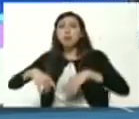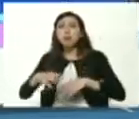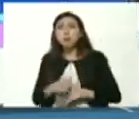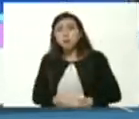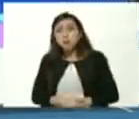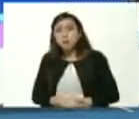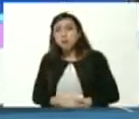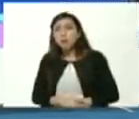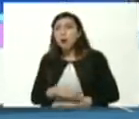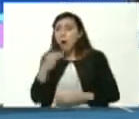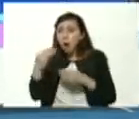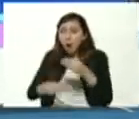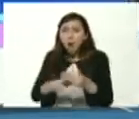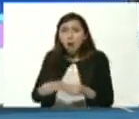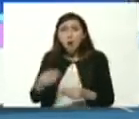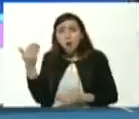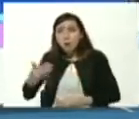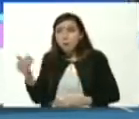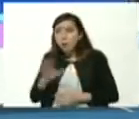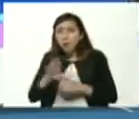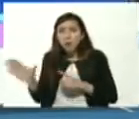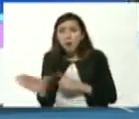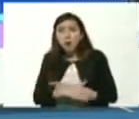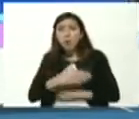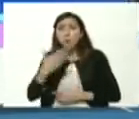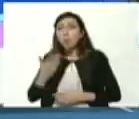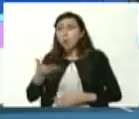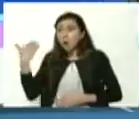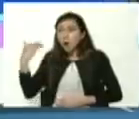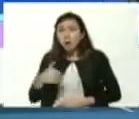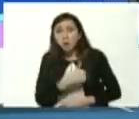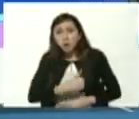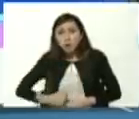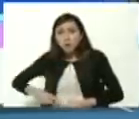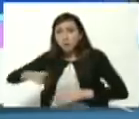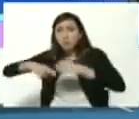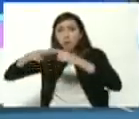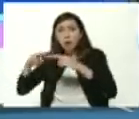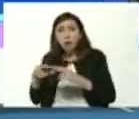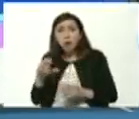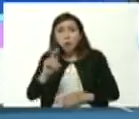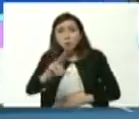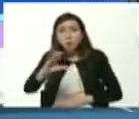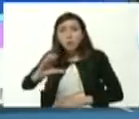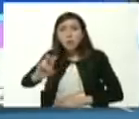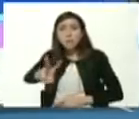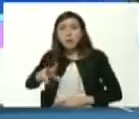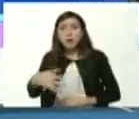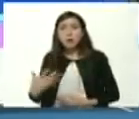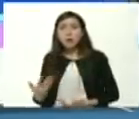hecha por Villanueva construida por Marcos Pérez Jiménez la Universidad Central de Venezuela